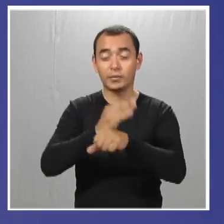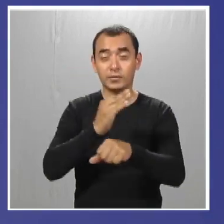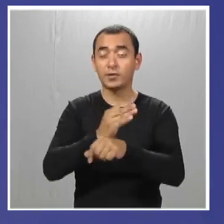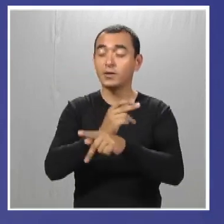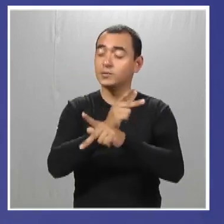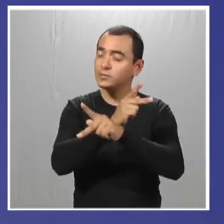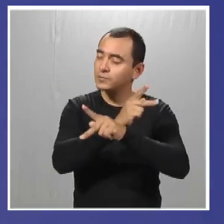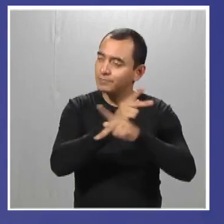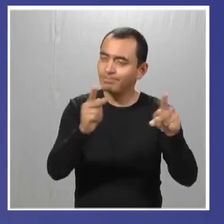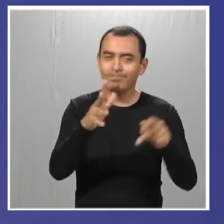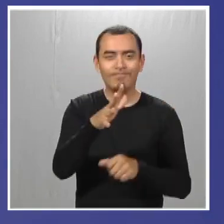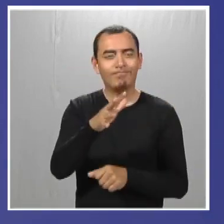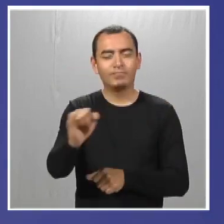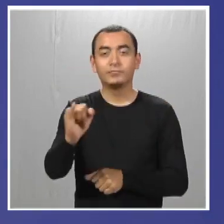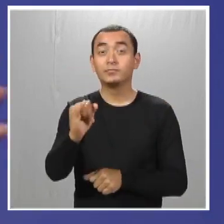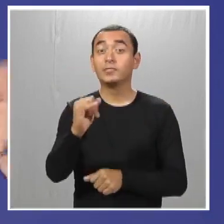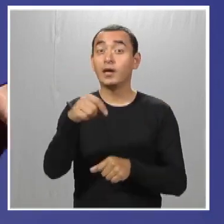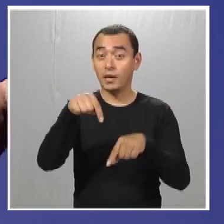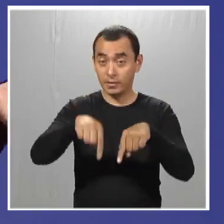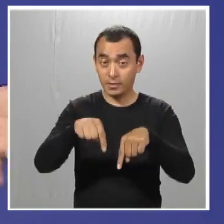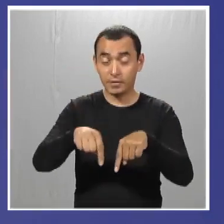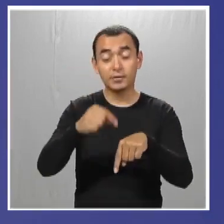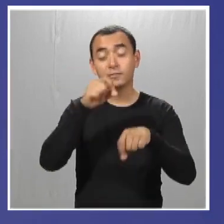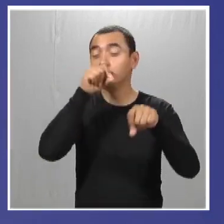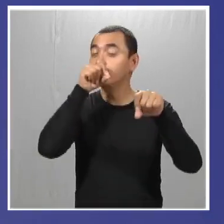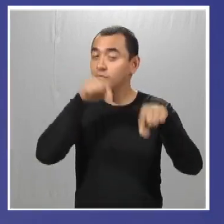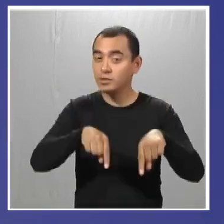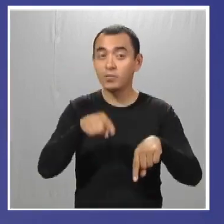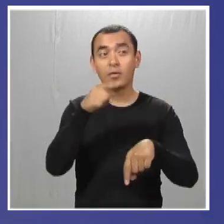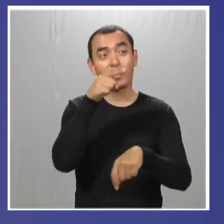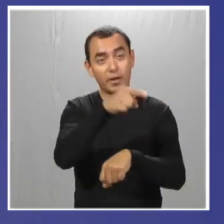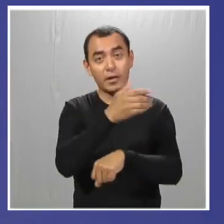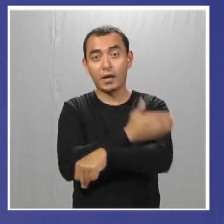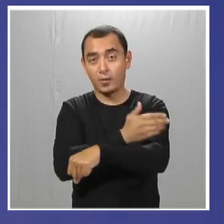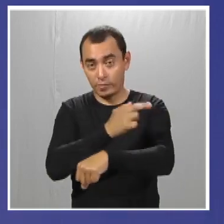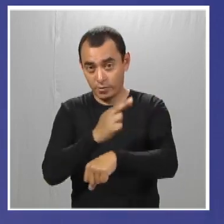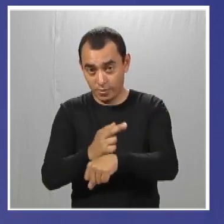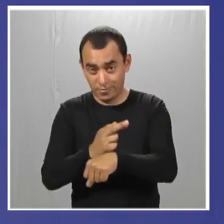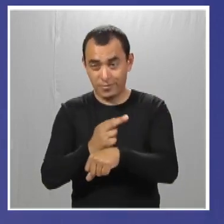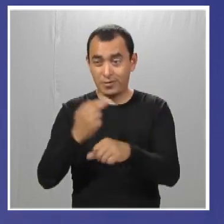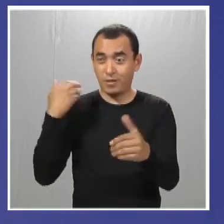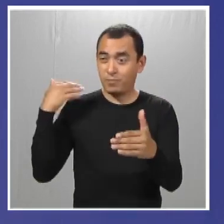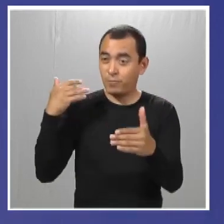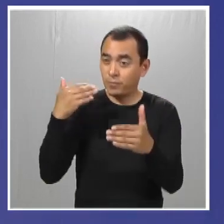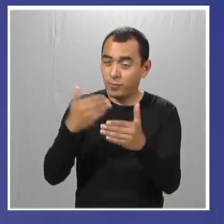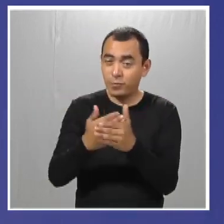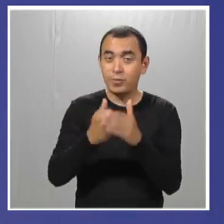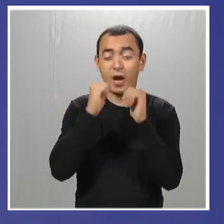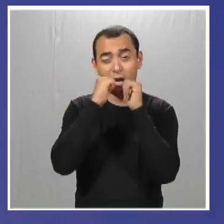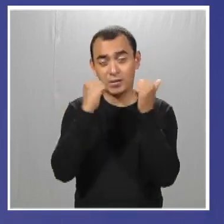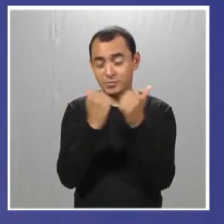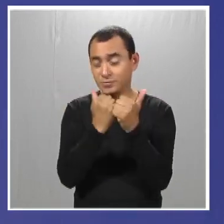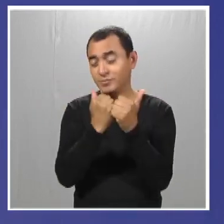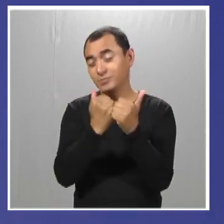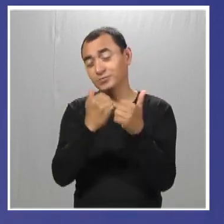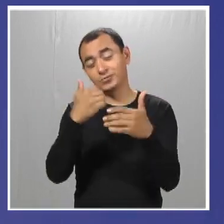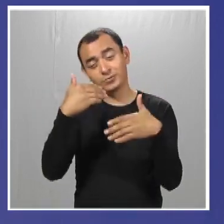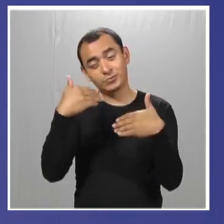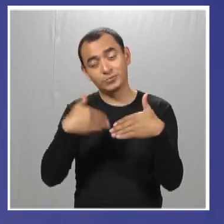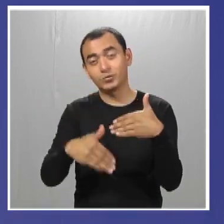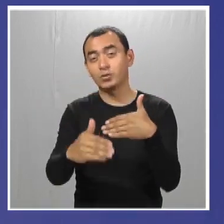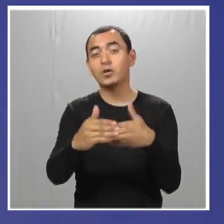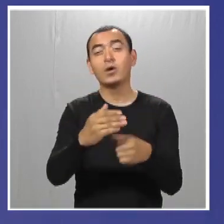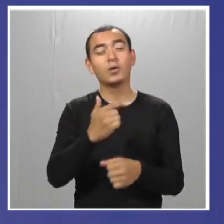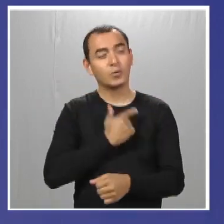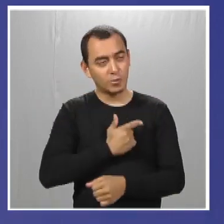quién somos todos. Y aquí en el estudio, bueno, pues, también forma parte, es coordinadora. Ha estado mucho tiempo dentro de esta asociación llamada